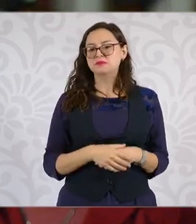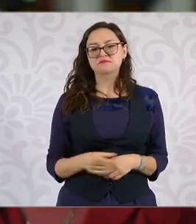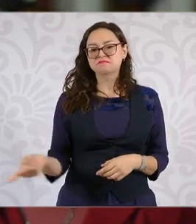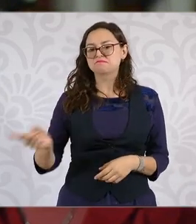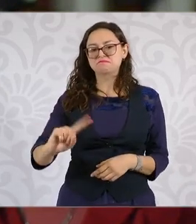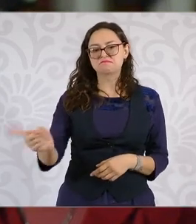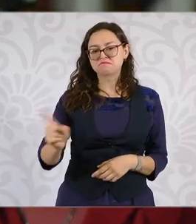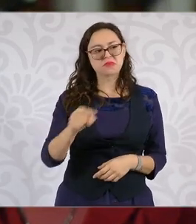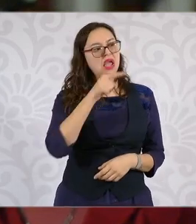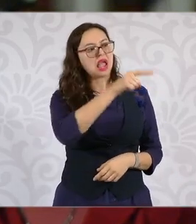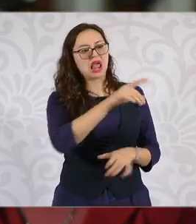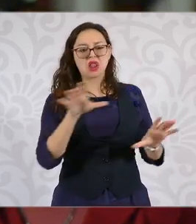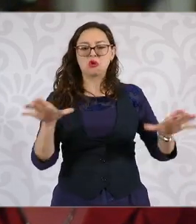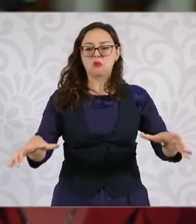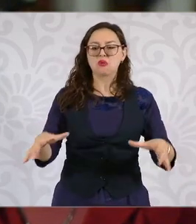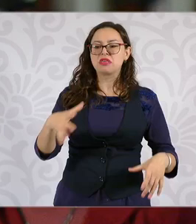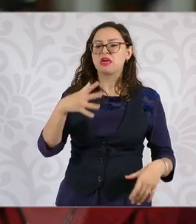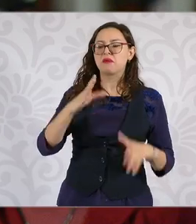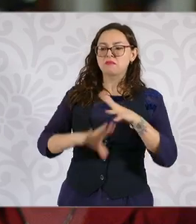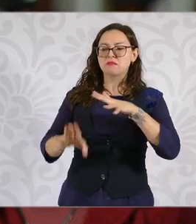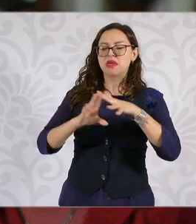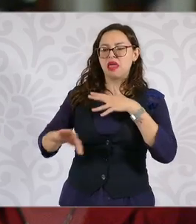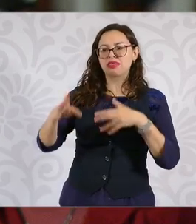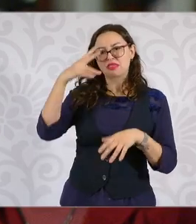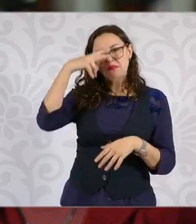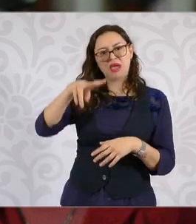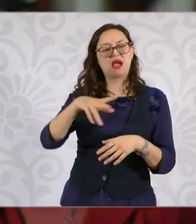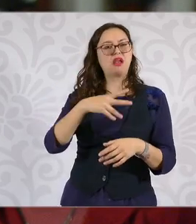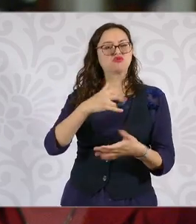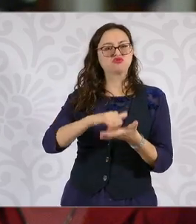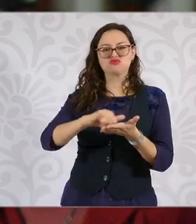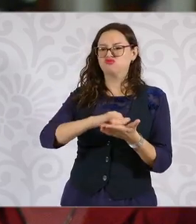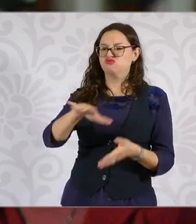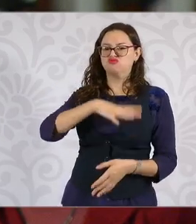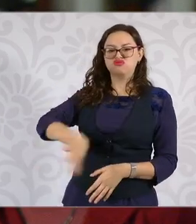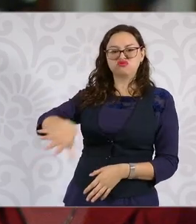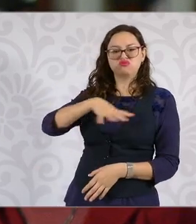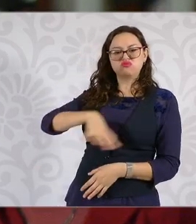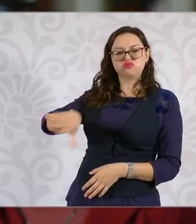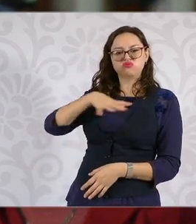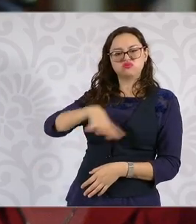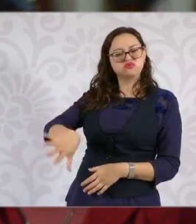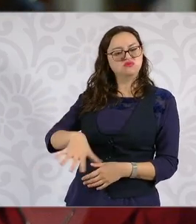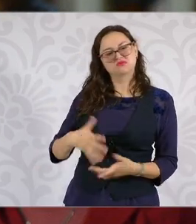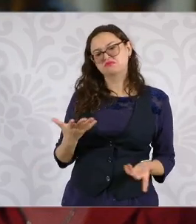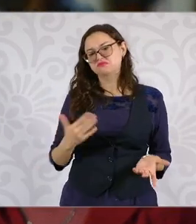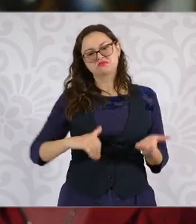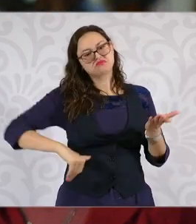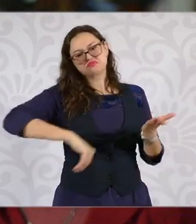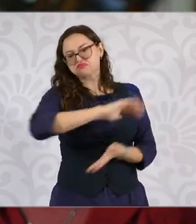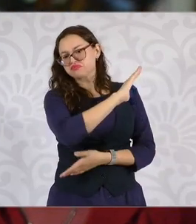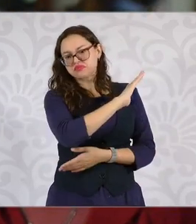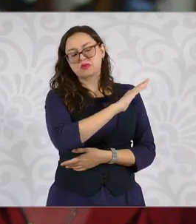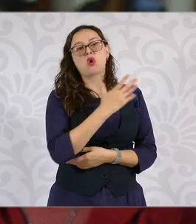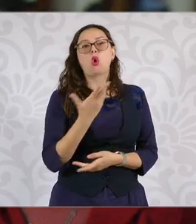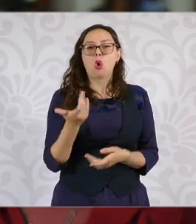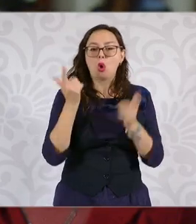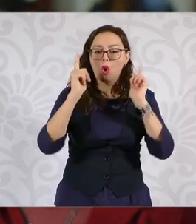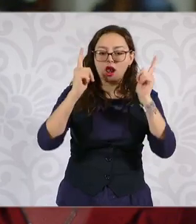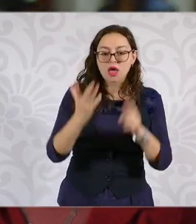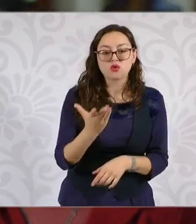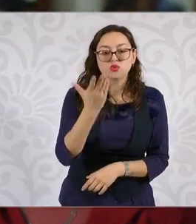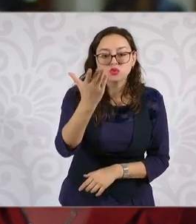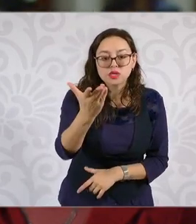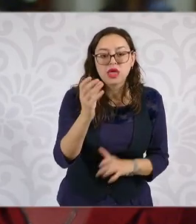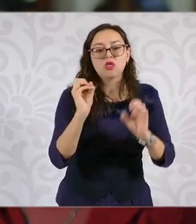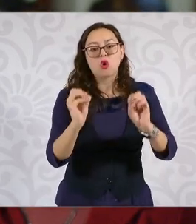que sus indiferencias con la comunidad de migrantes en Nueva York ha sido bastante fuerte y que esperan que se ha escuchado por usted o el canciller